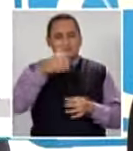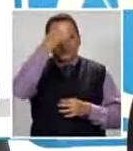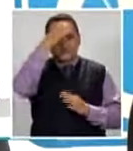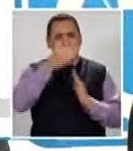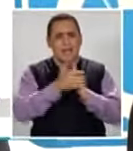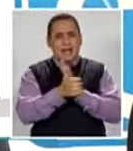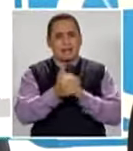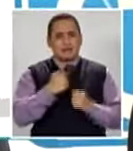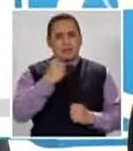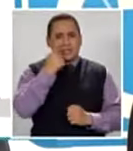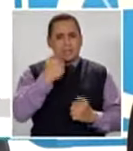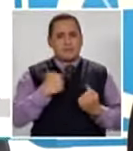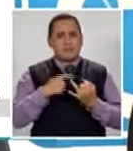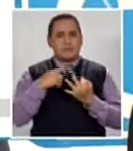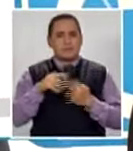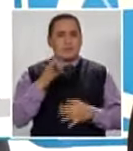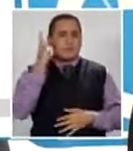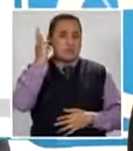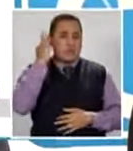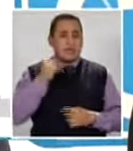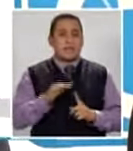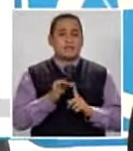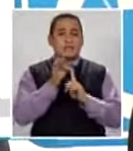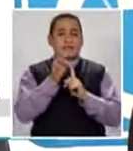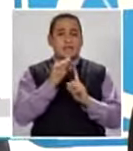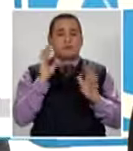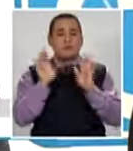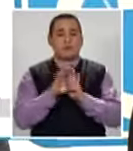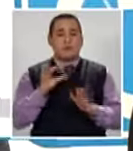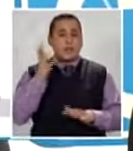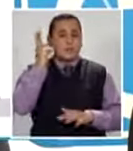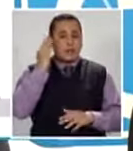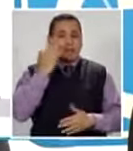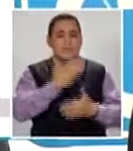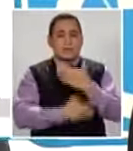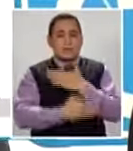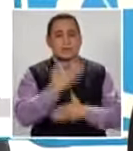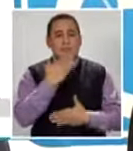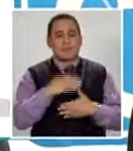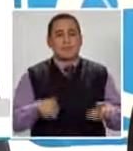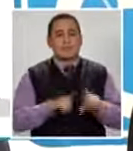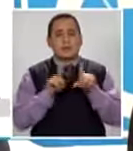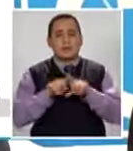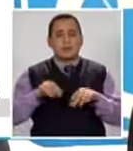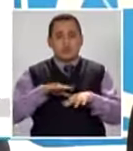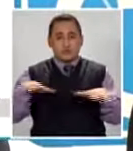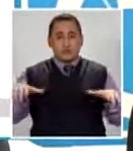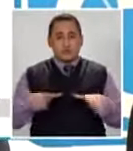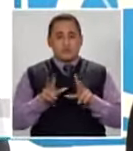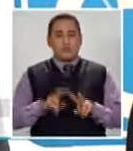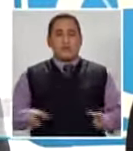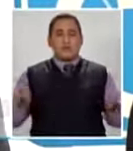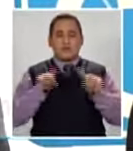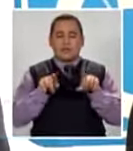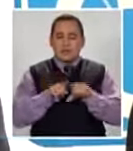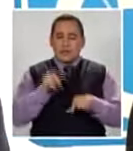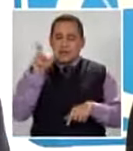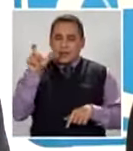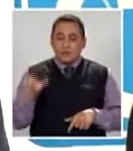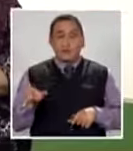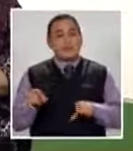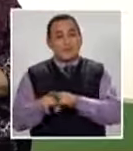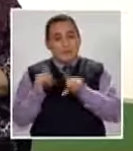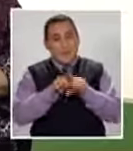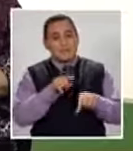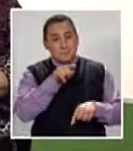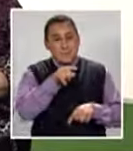talentos Las capacidades que tenemos Nosotros las mujeres Especialmente las mujeres Con discapacidad Que todas somos valiosas Así como tú, Gina Y como